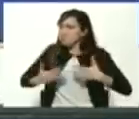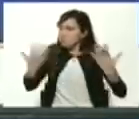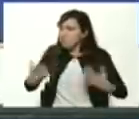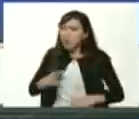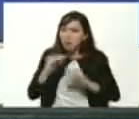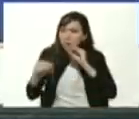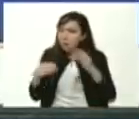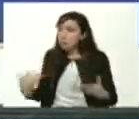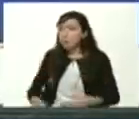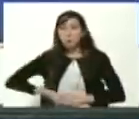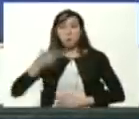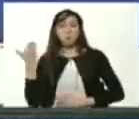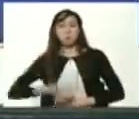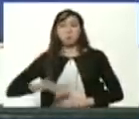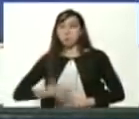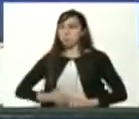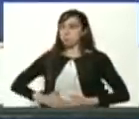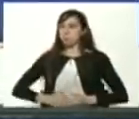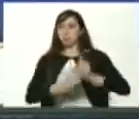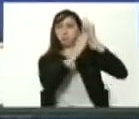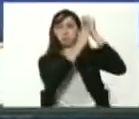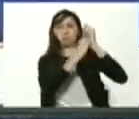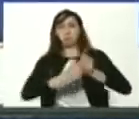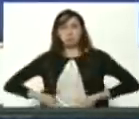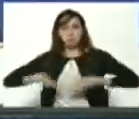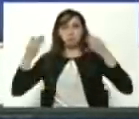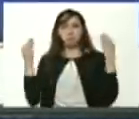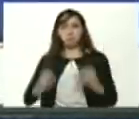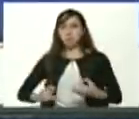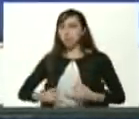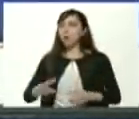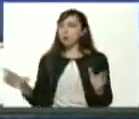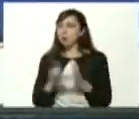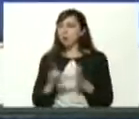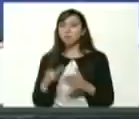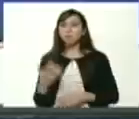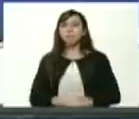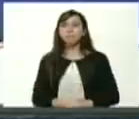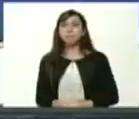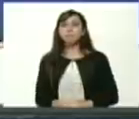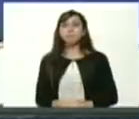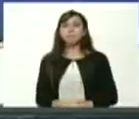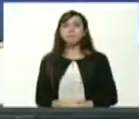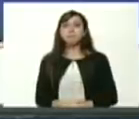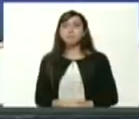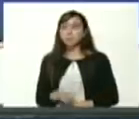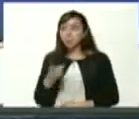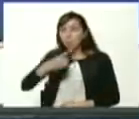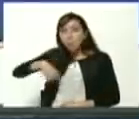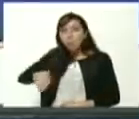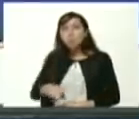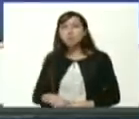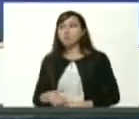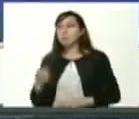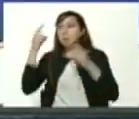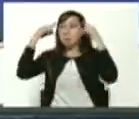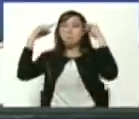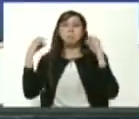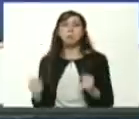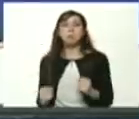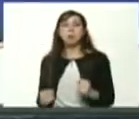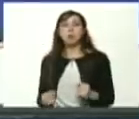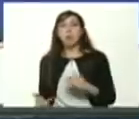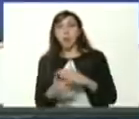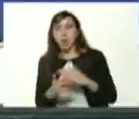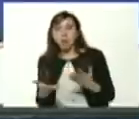muy importante mantener articulado el liderazgo de los liceos ustedes son expertos en redes